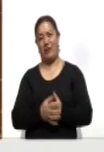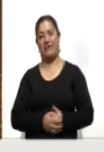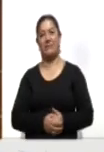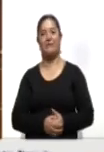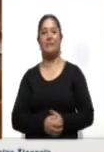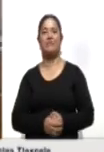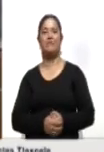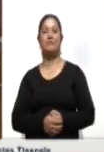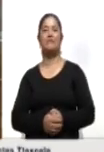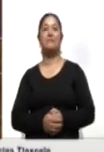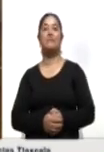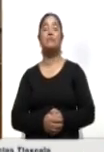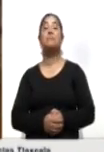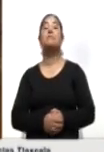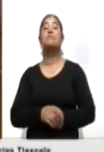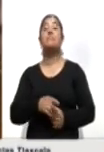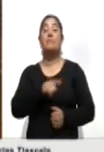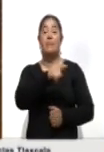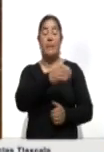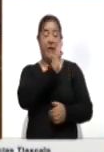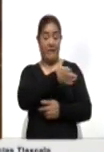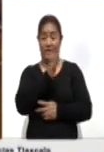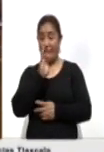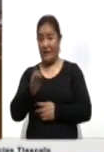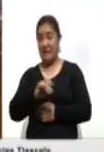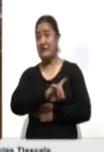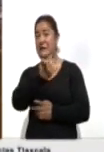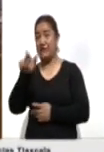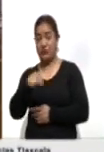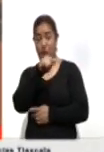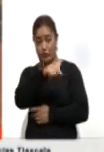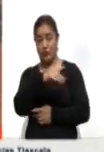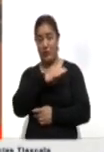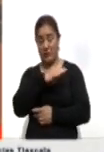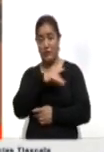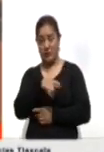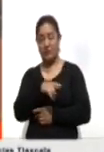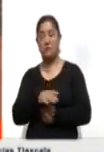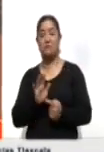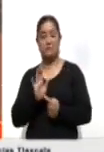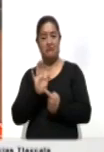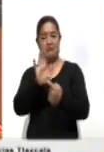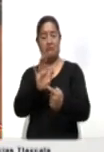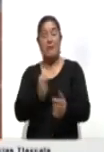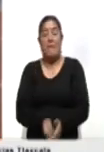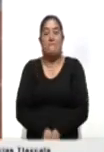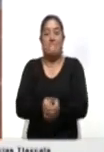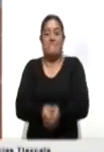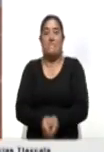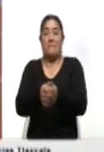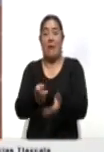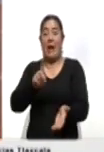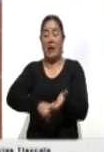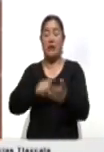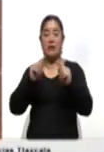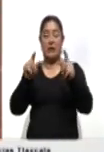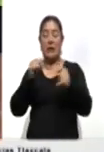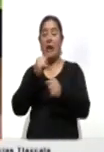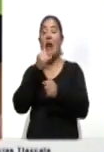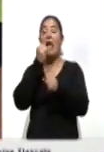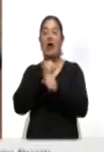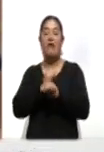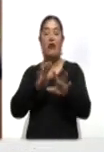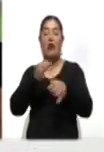Después de darse a conocer las fechas para el desarrollo de los Juegos Nacionales CONADE, el voleibol de Tlaxcalteca informó que no